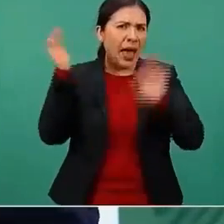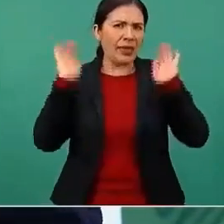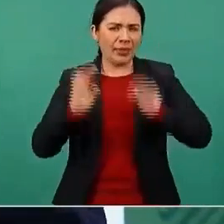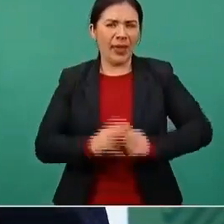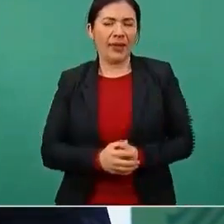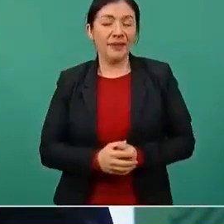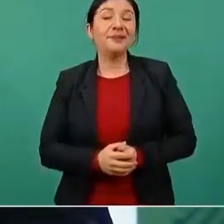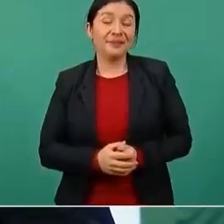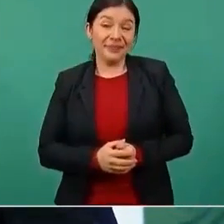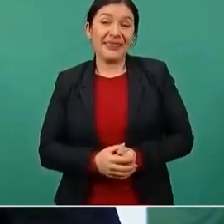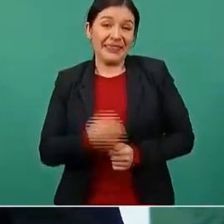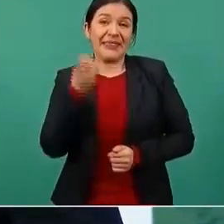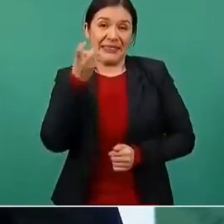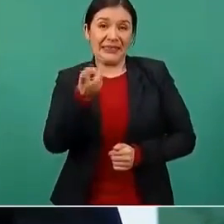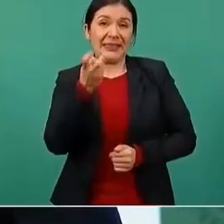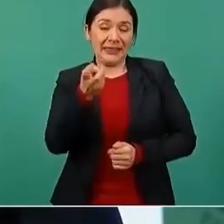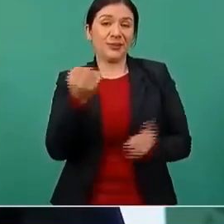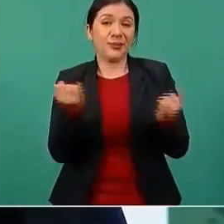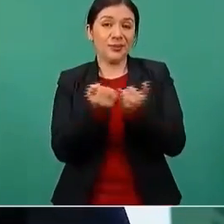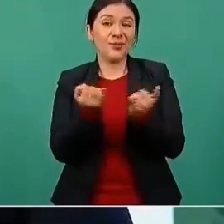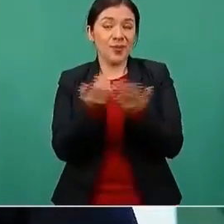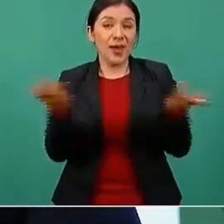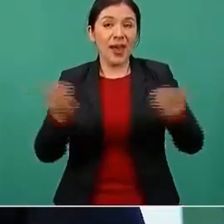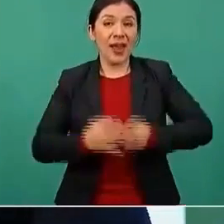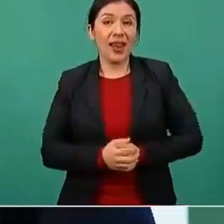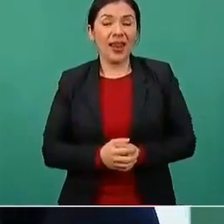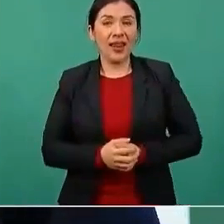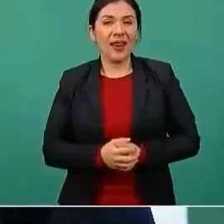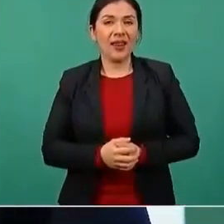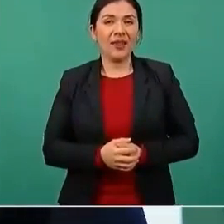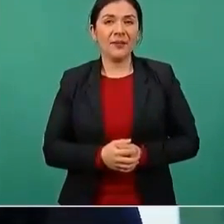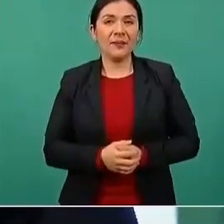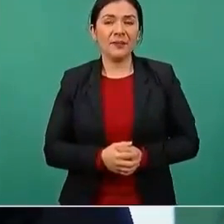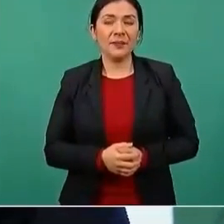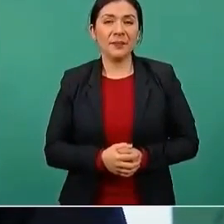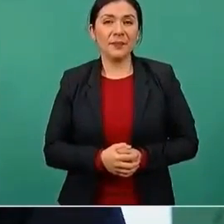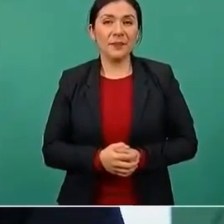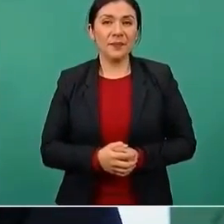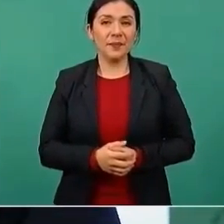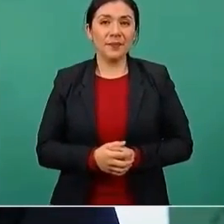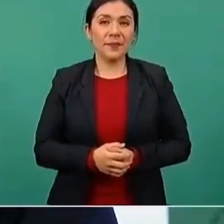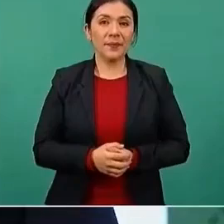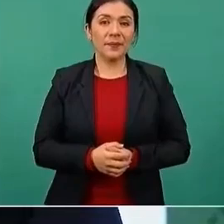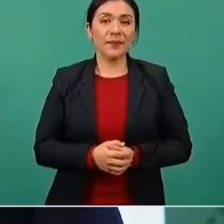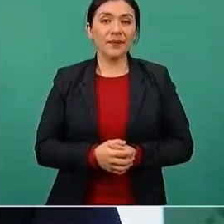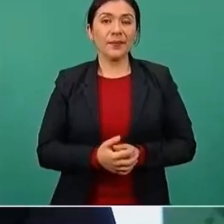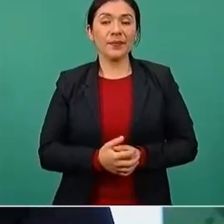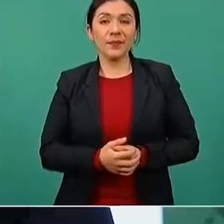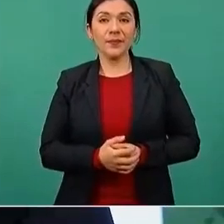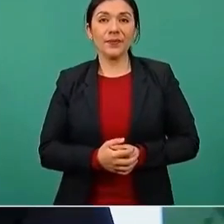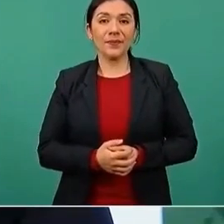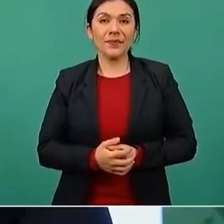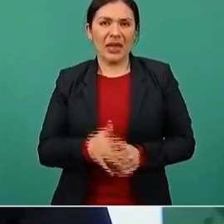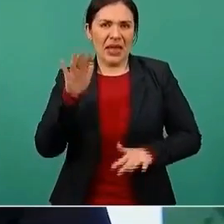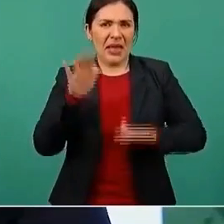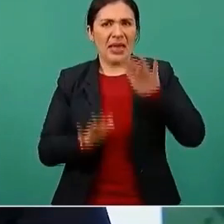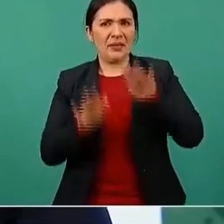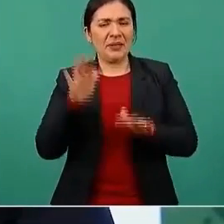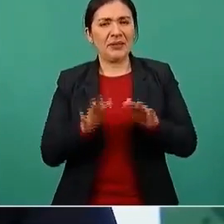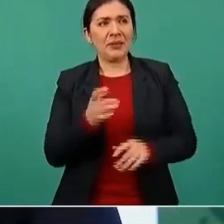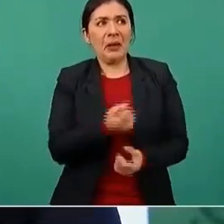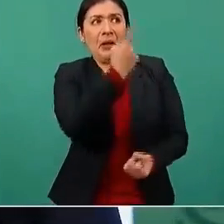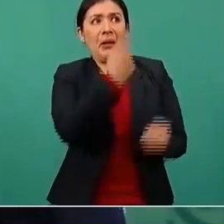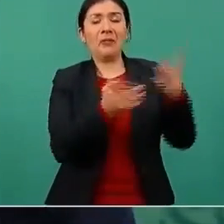Pero así está, a veces ya cualquiera se siente